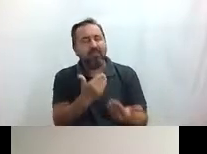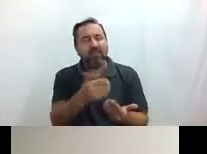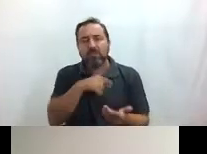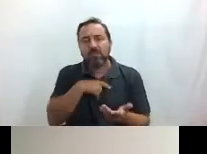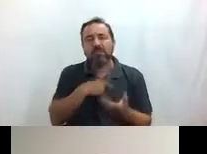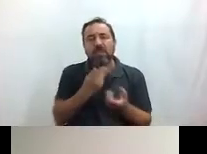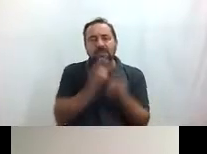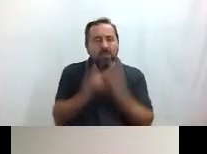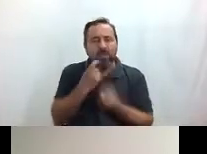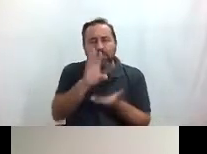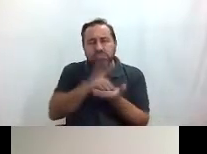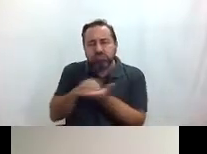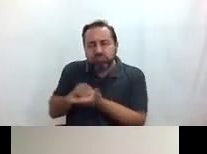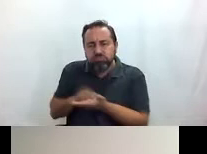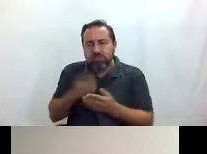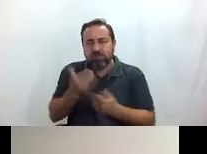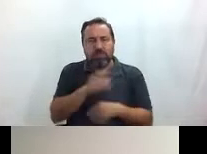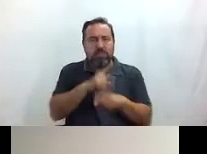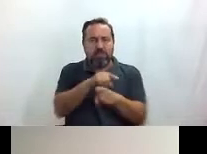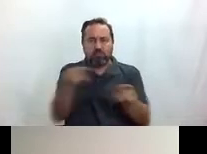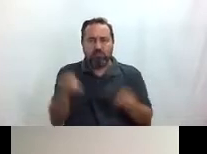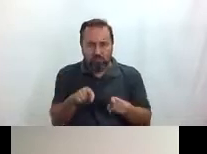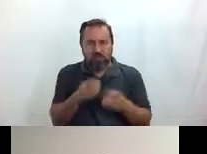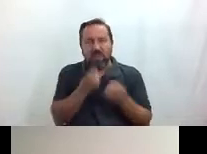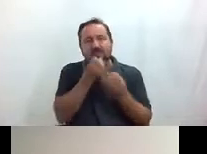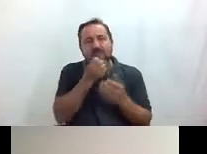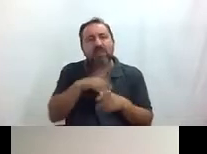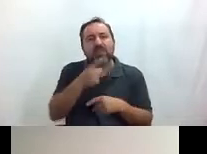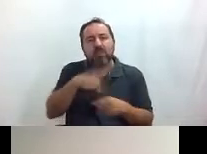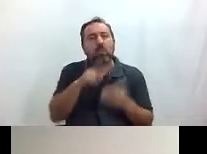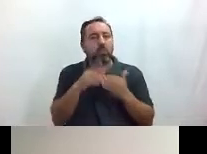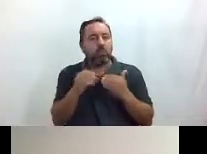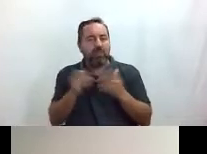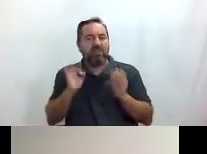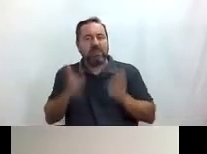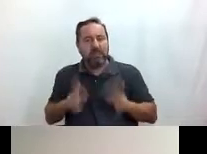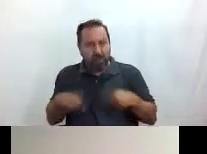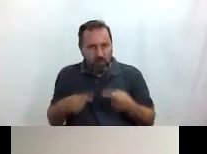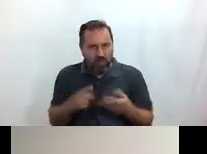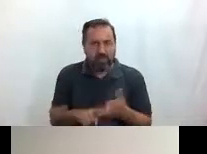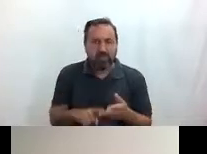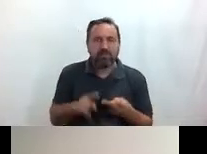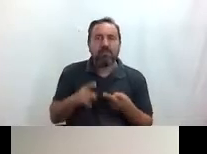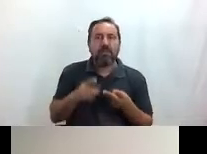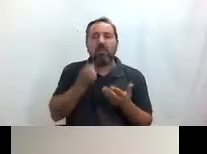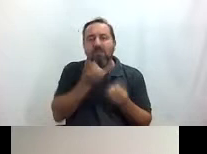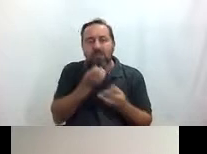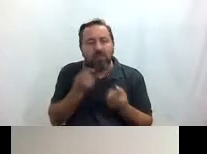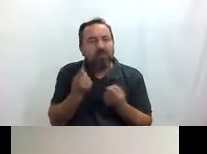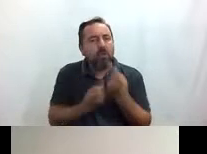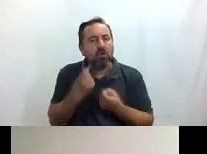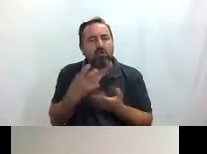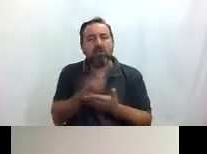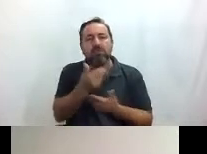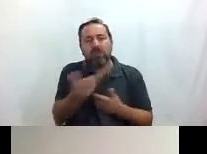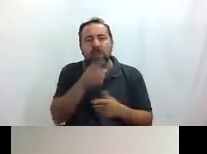información que es importante para vosotros, toda la información que es importante para los cuadros de silla de ruedas, toda la información que es importante